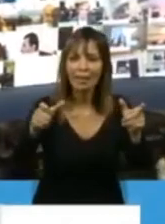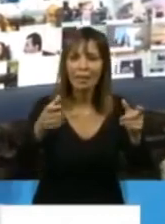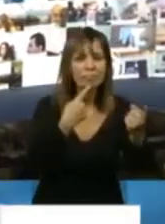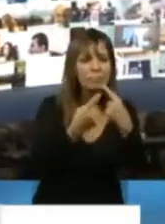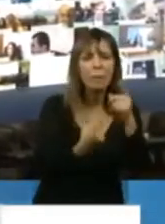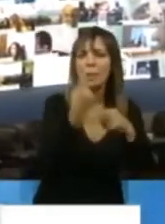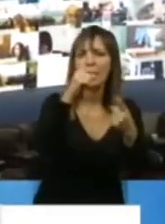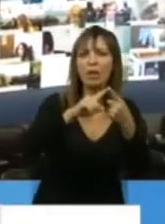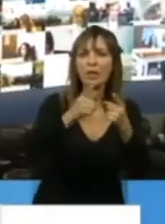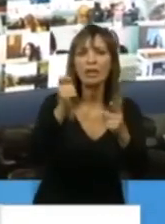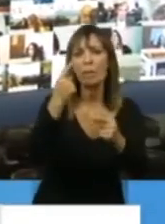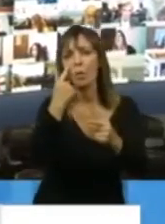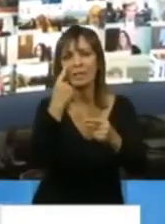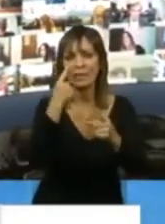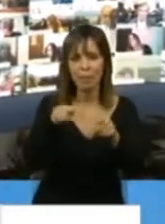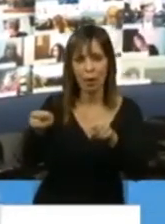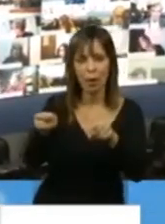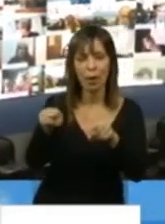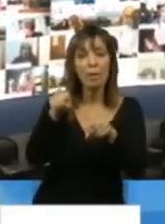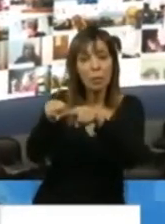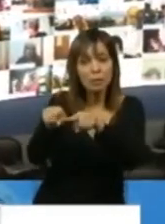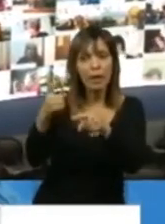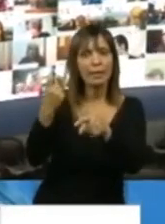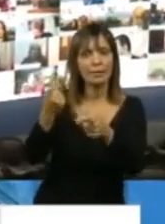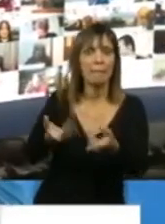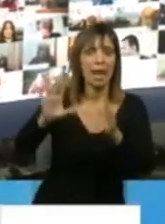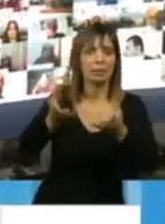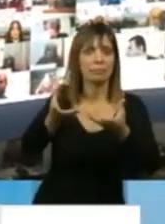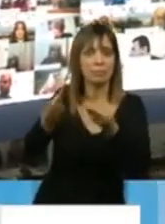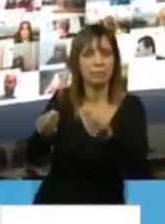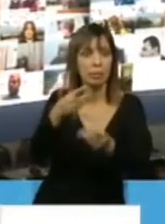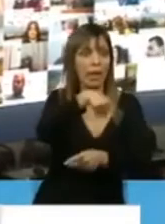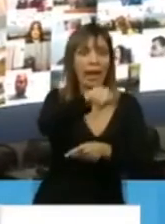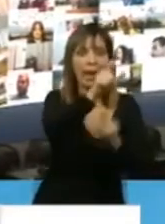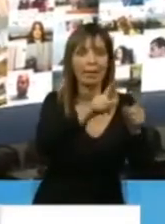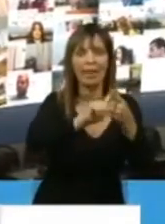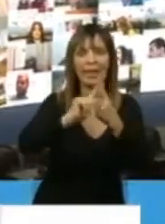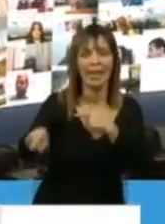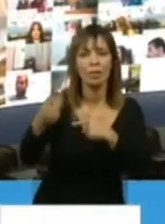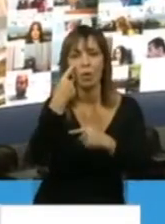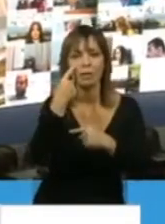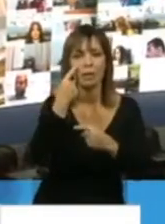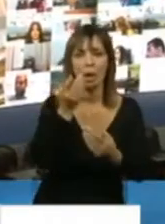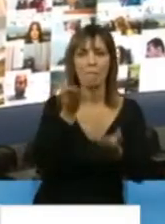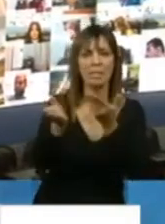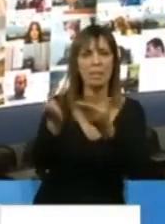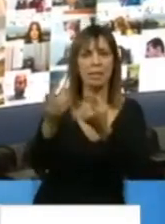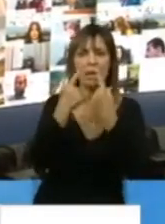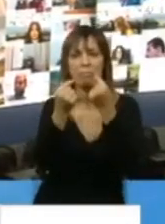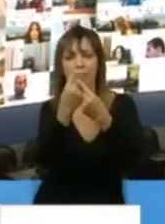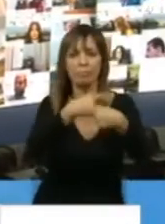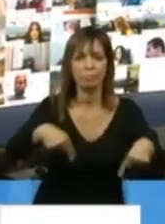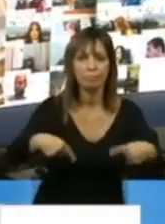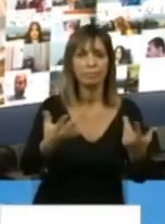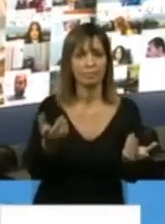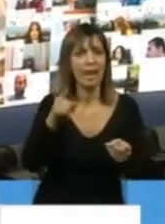Argentina que necesita recursos porque es el que hoy tiene una mayor demanda porque son principalmente en cada lugar del país son los